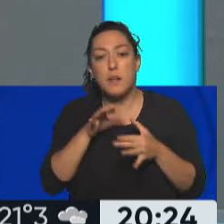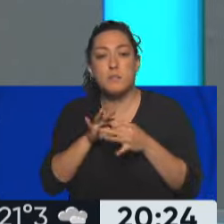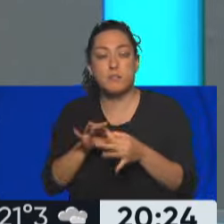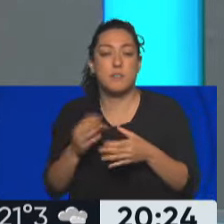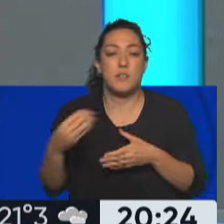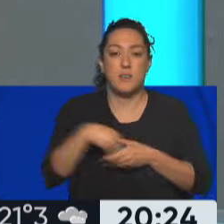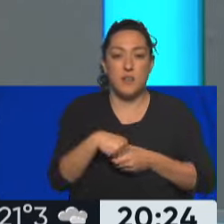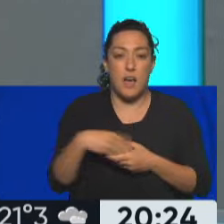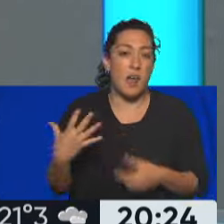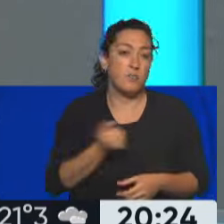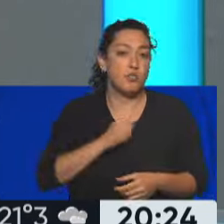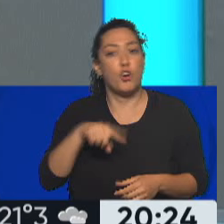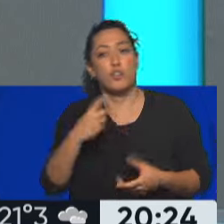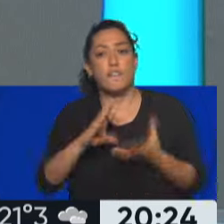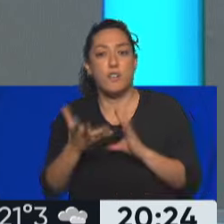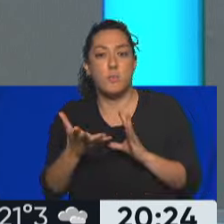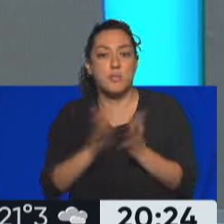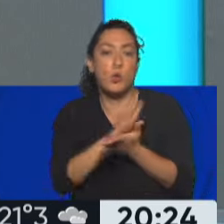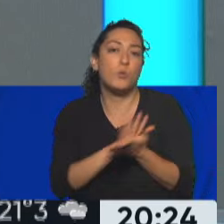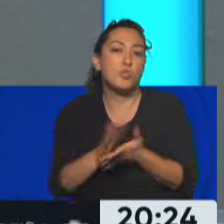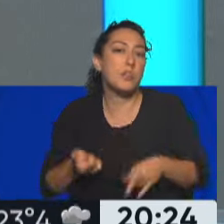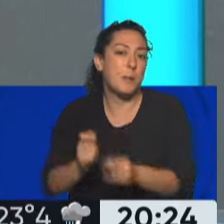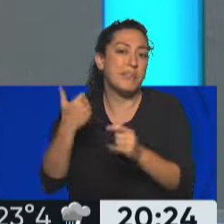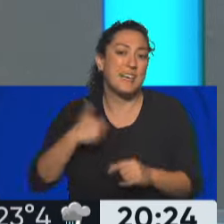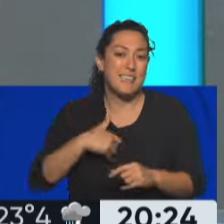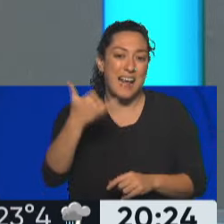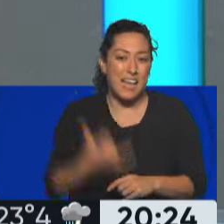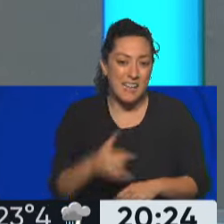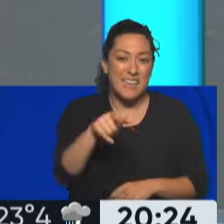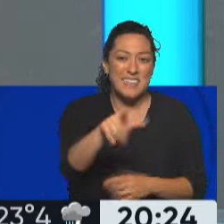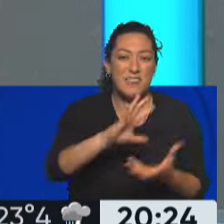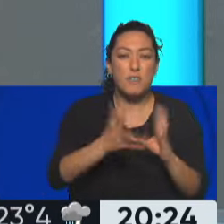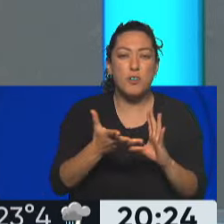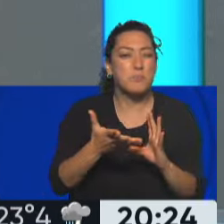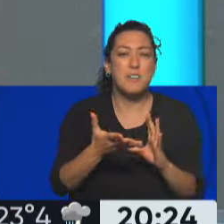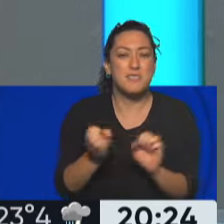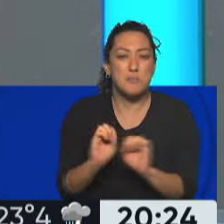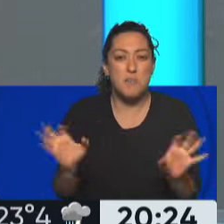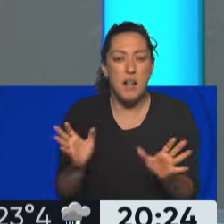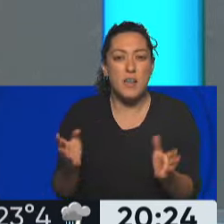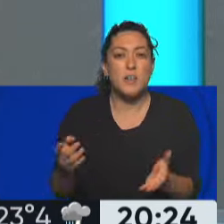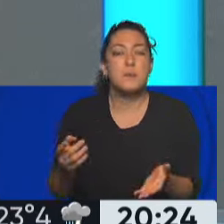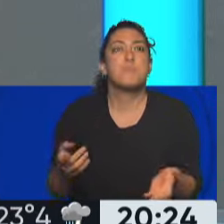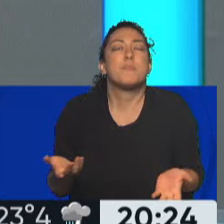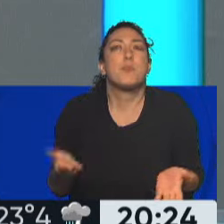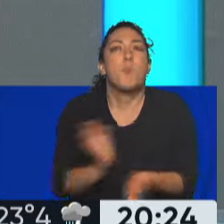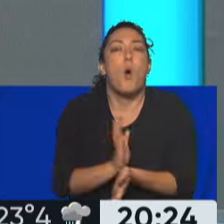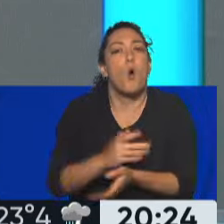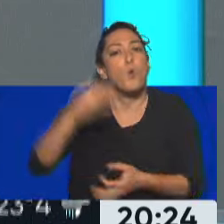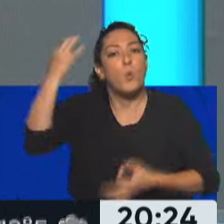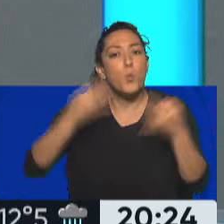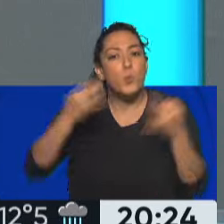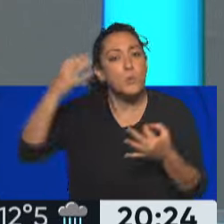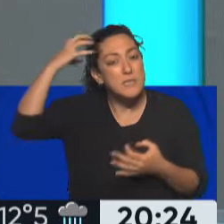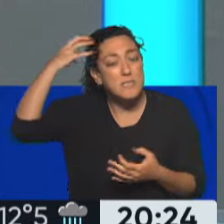Hubieran tenido otra opción. Entonces, hay caminos para hacerlo, pero no era este el camino. El fallo es correcto desde lo jurídico. Que podemos